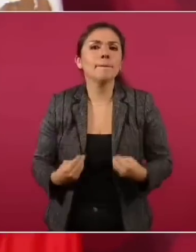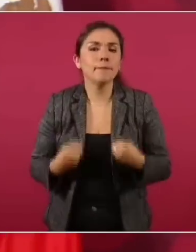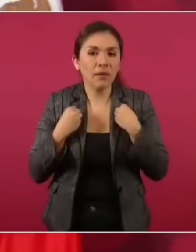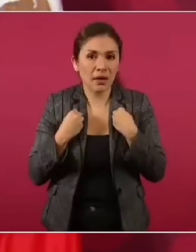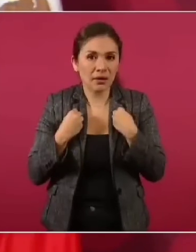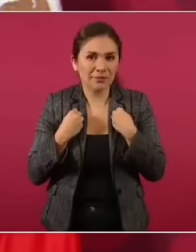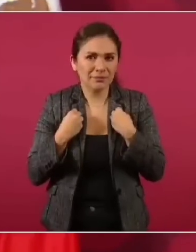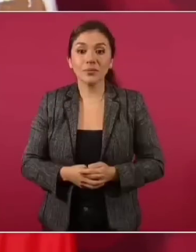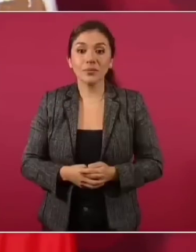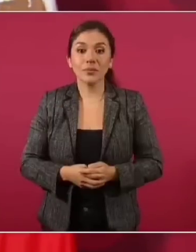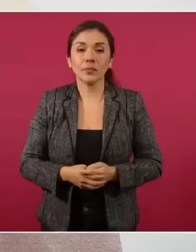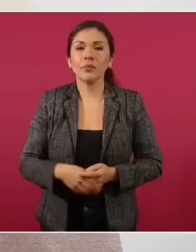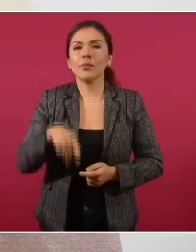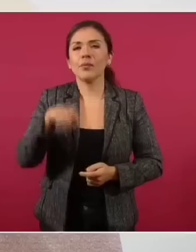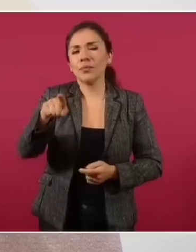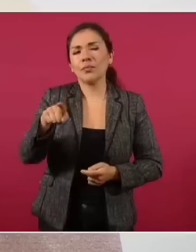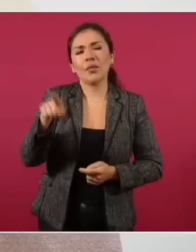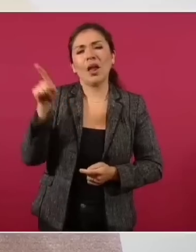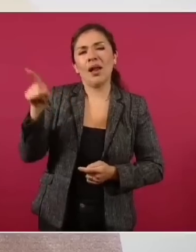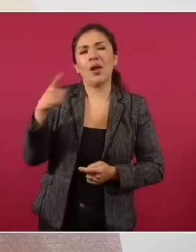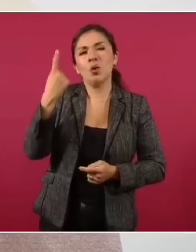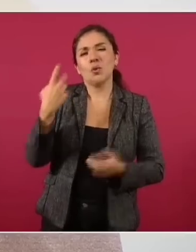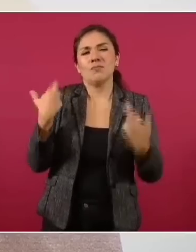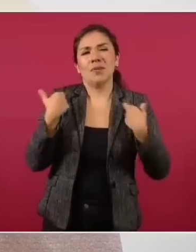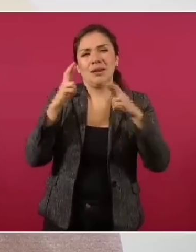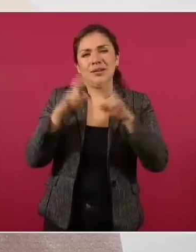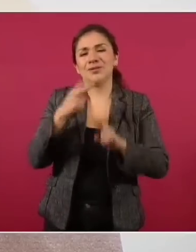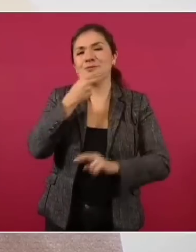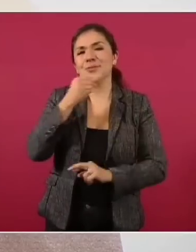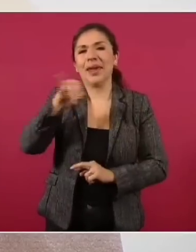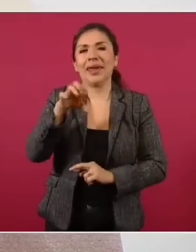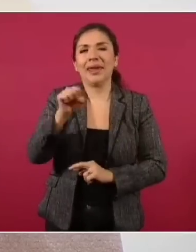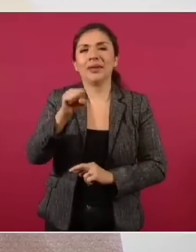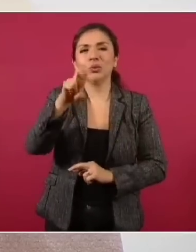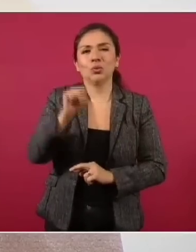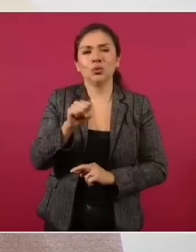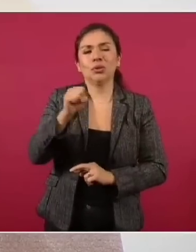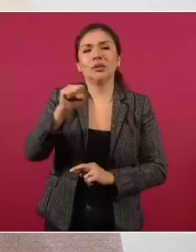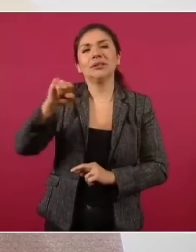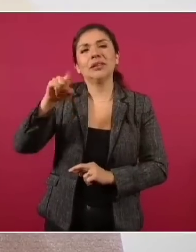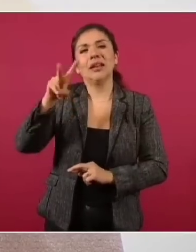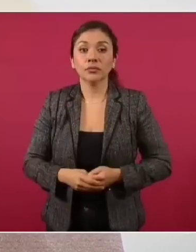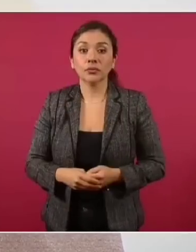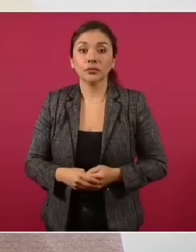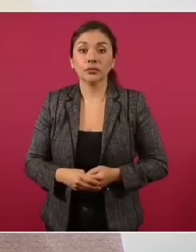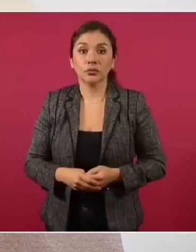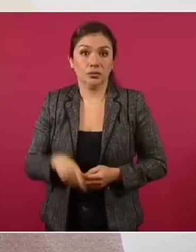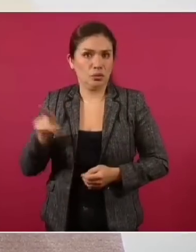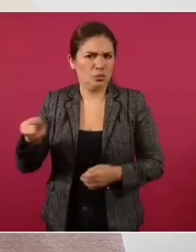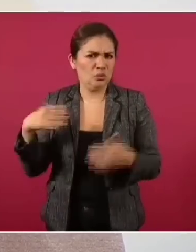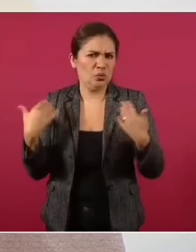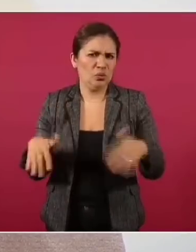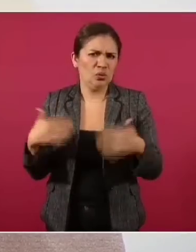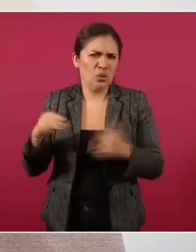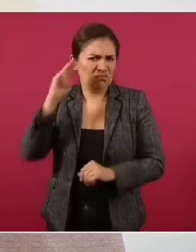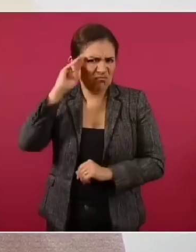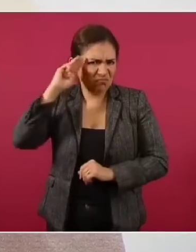maestro, don Jesús Silva Gerso, maestro.